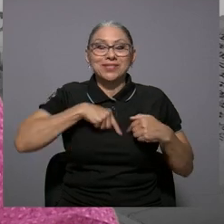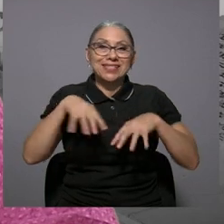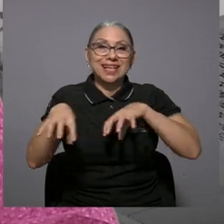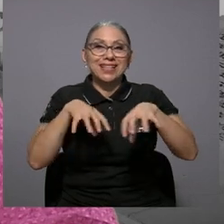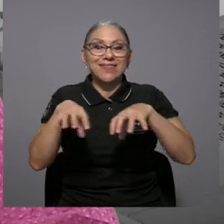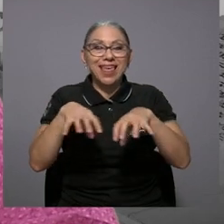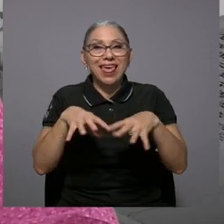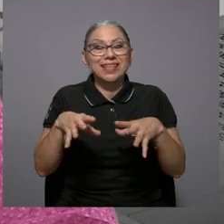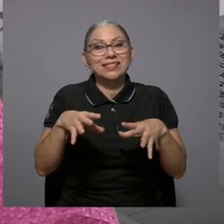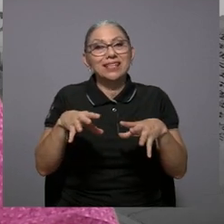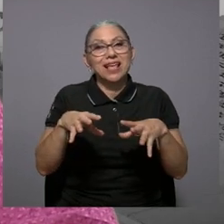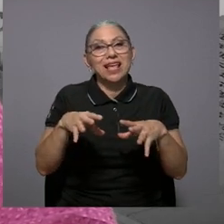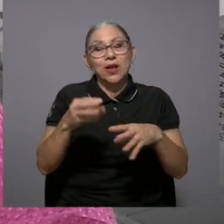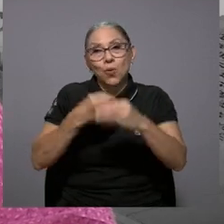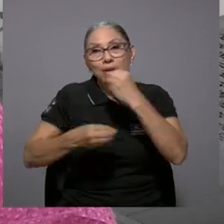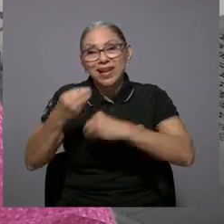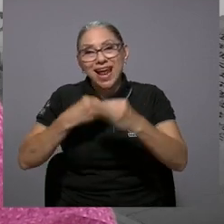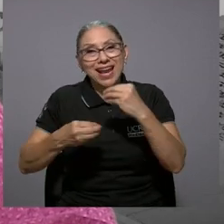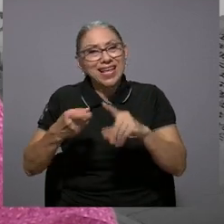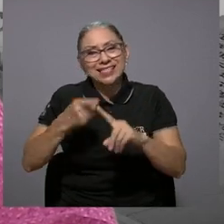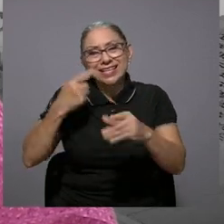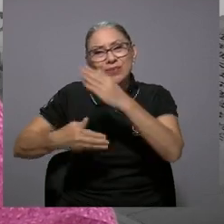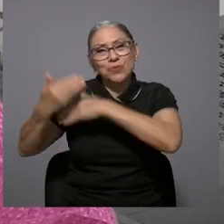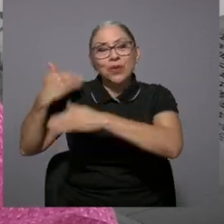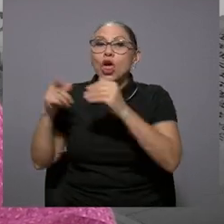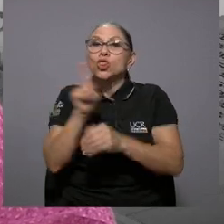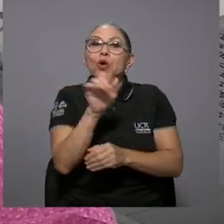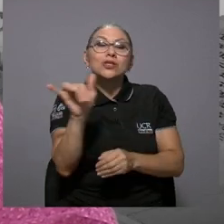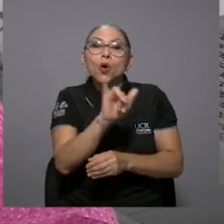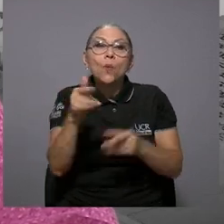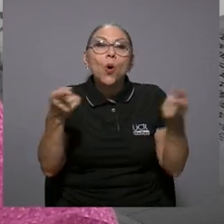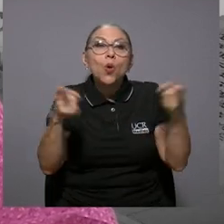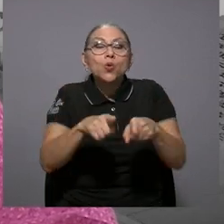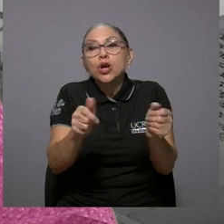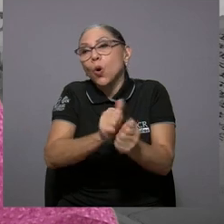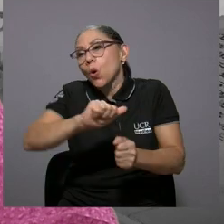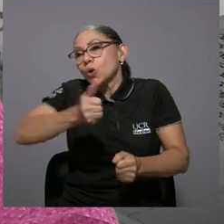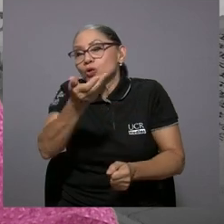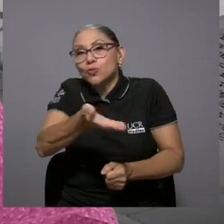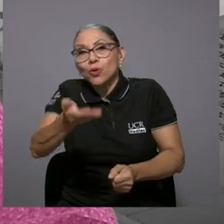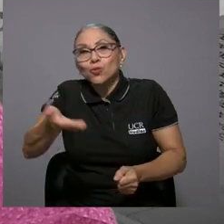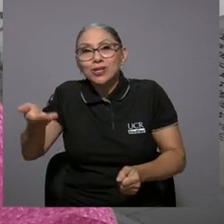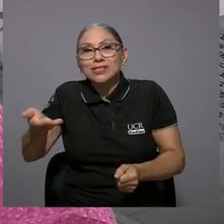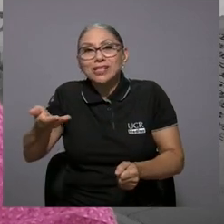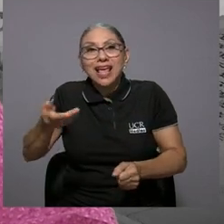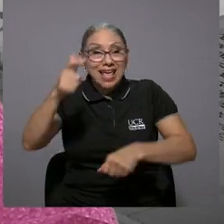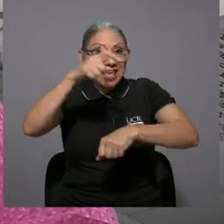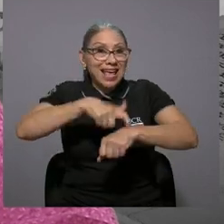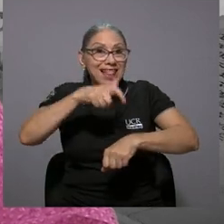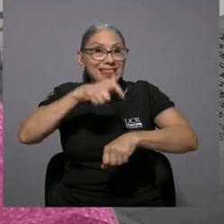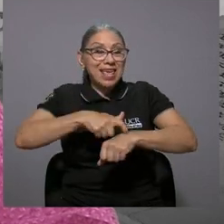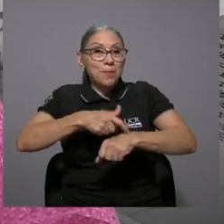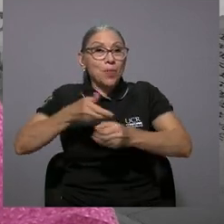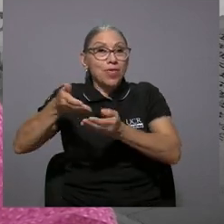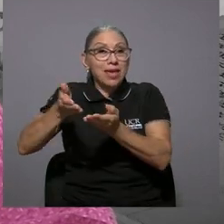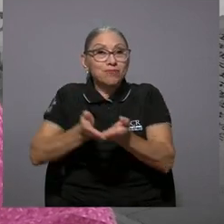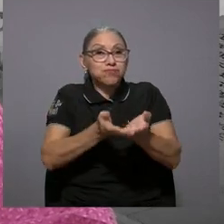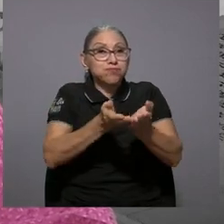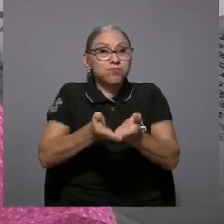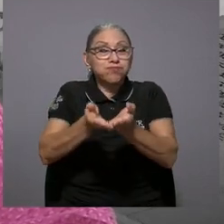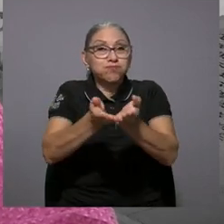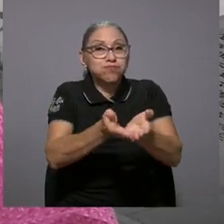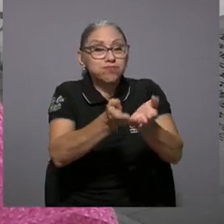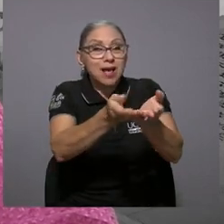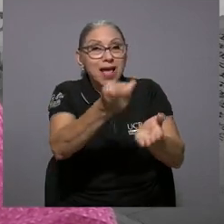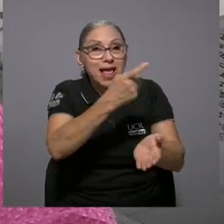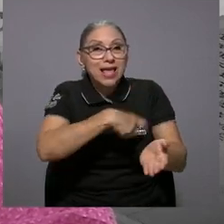actividades culinarias desde el puro principio y ha seguido ahí o sea no es como que como ocurren con algunos productos que